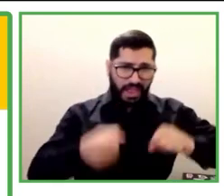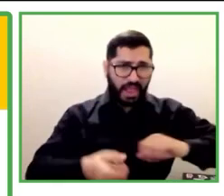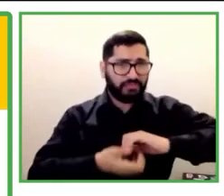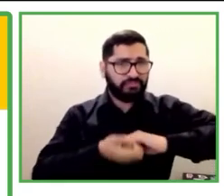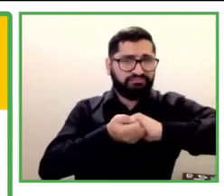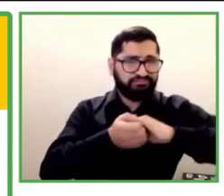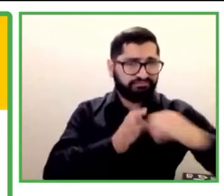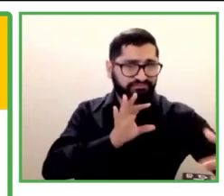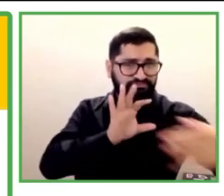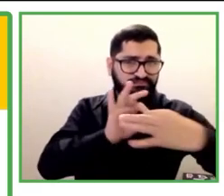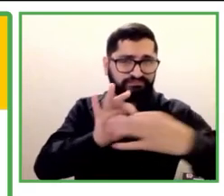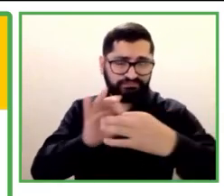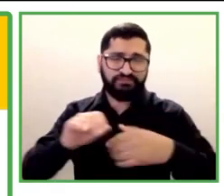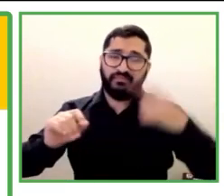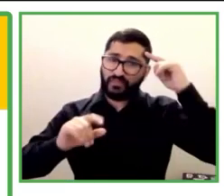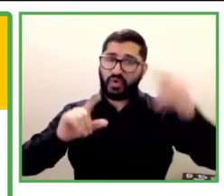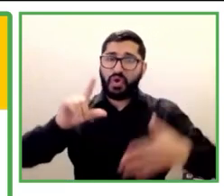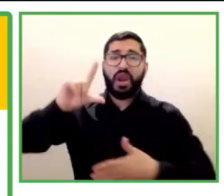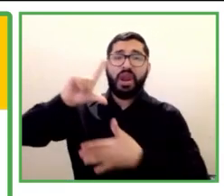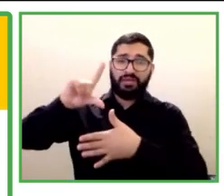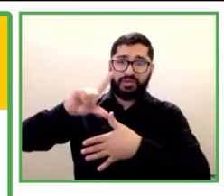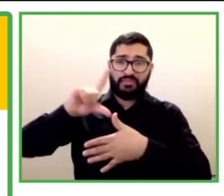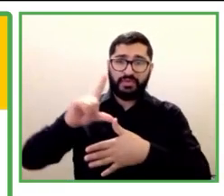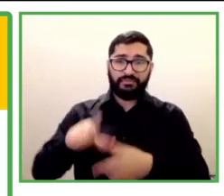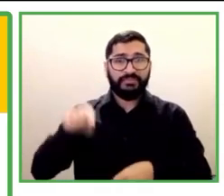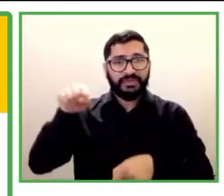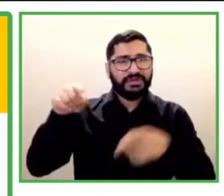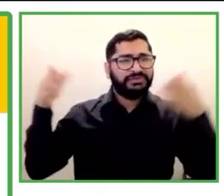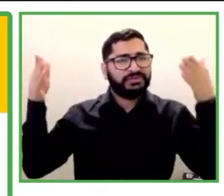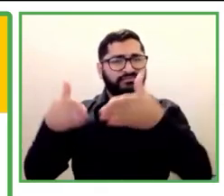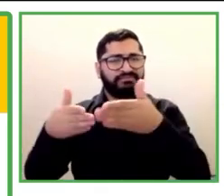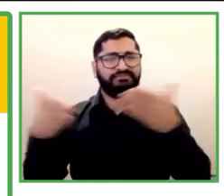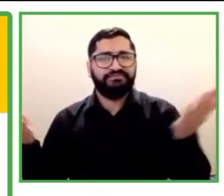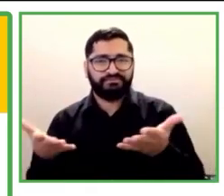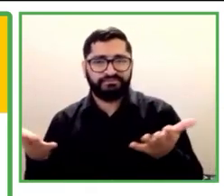Estas son todas las organizaciones con las que trabajamos.